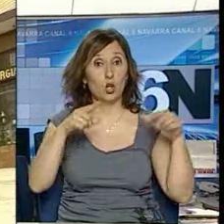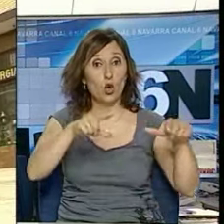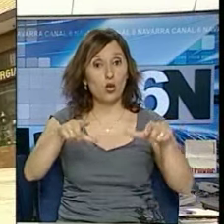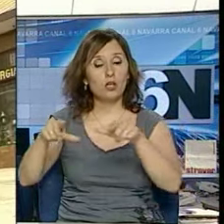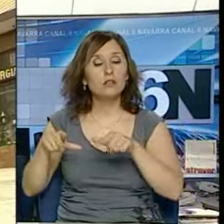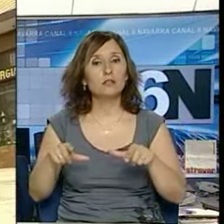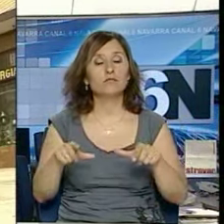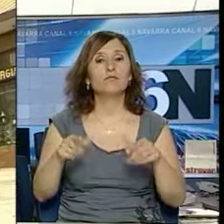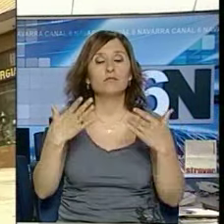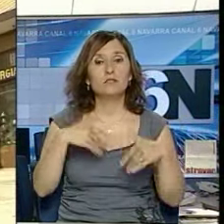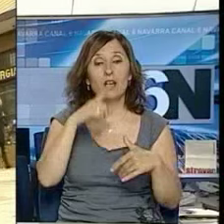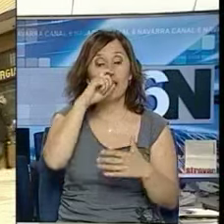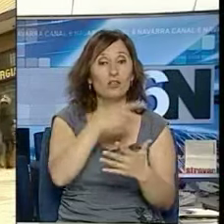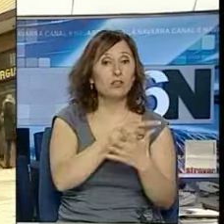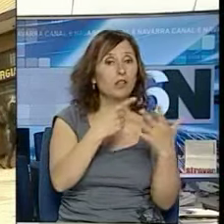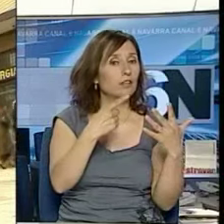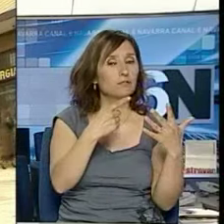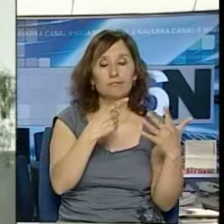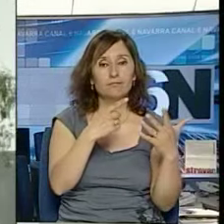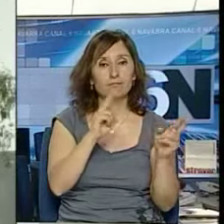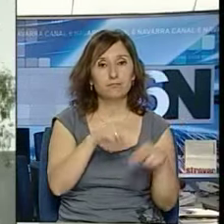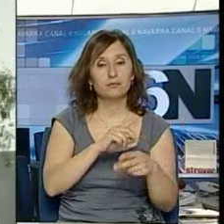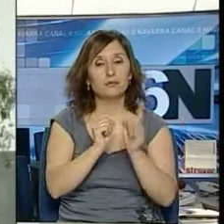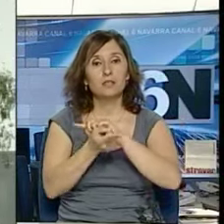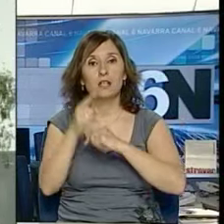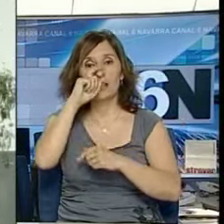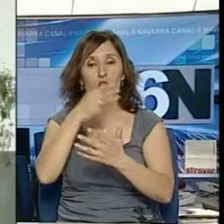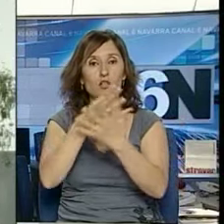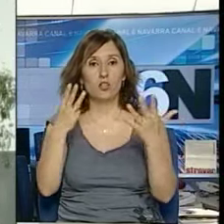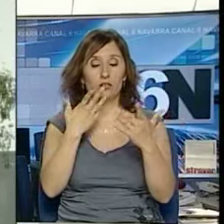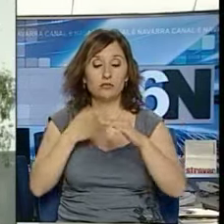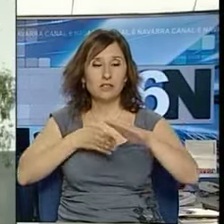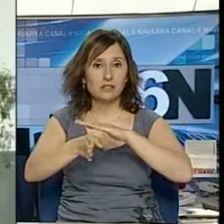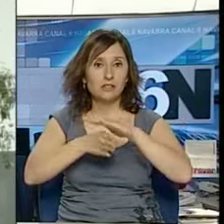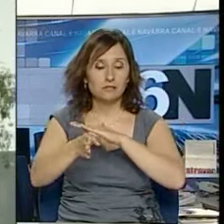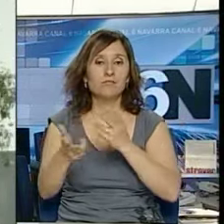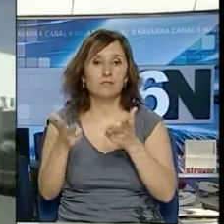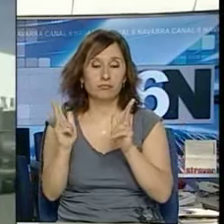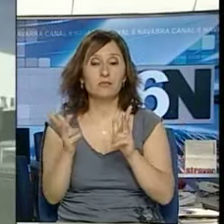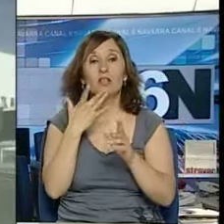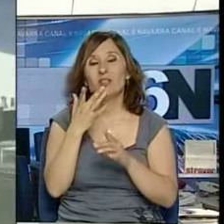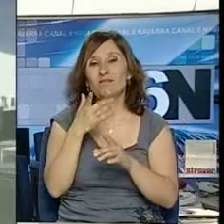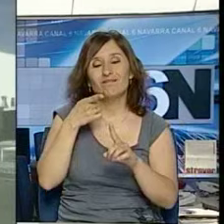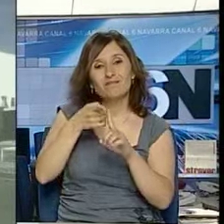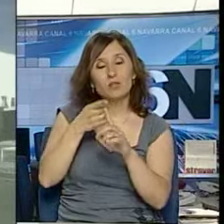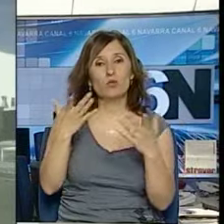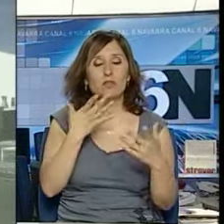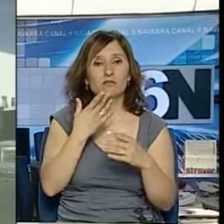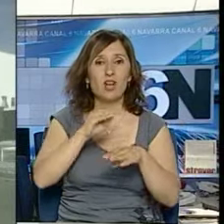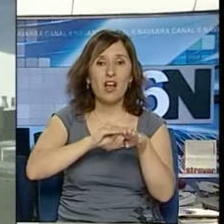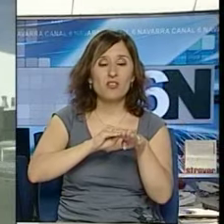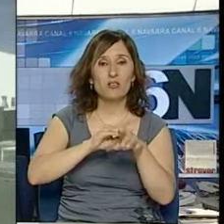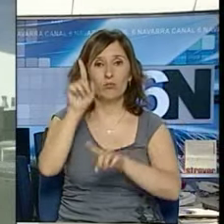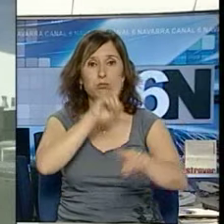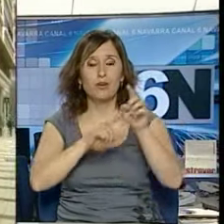elevar de 16 a 18 años la edad mínima de acceso. Esta posibilidad pretende evitar conflictos relacionados con el consumo de alcohol. Esta